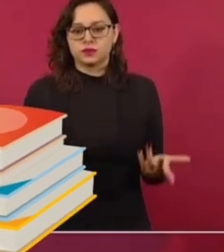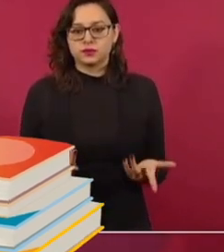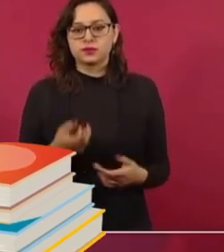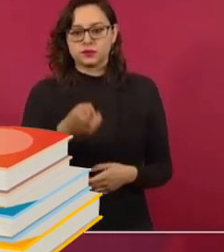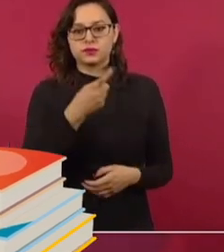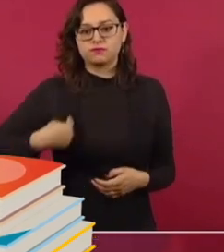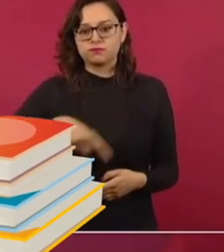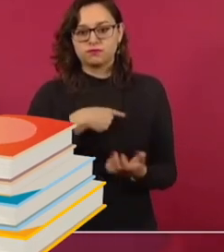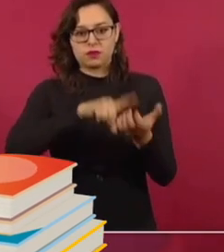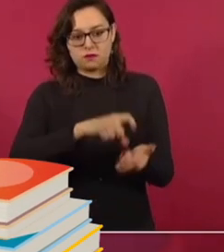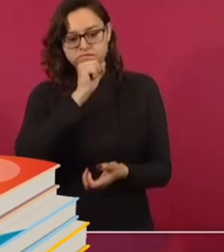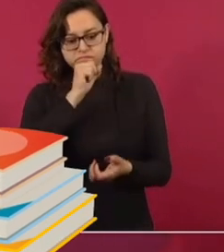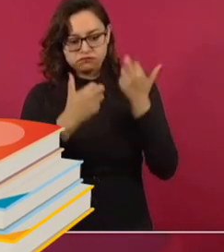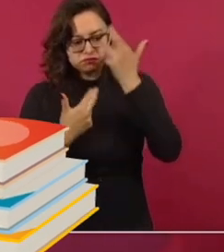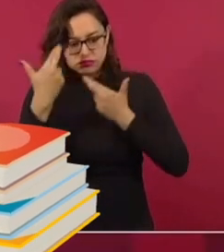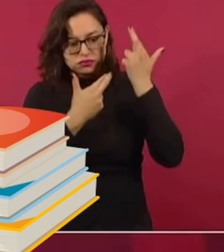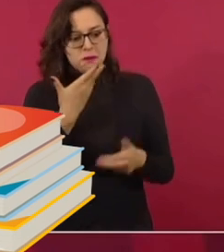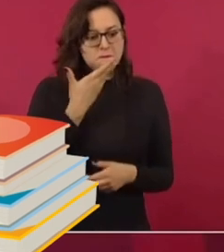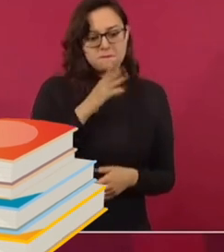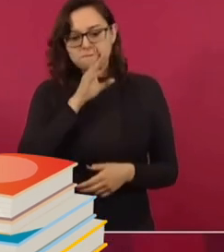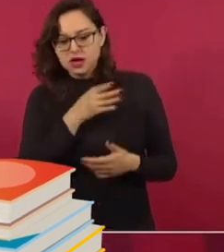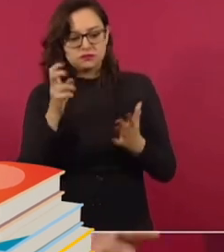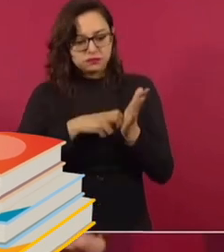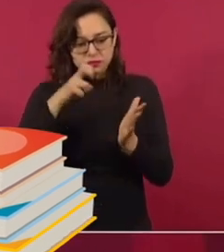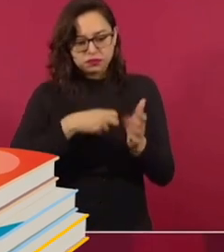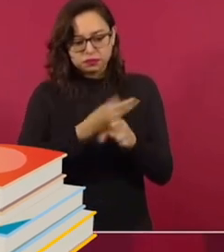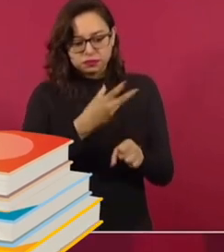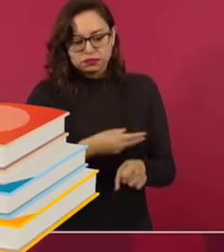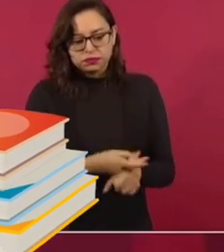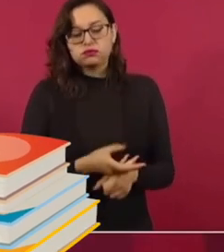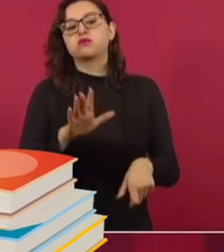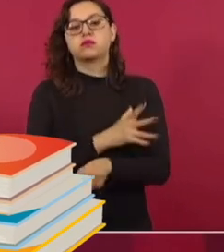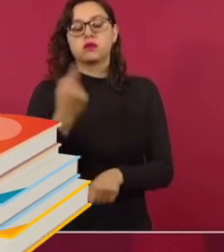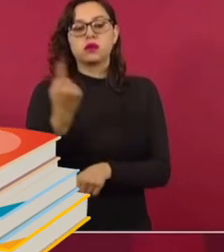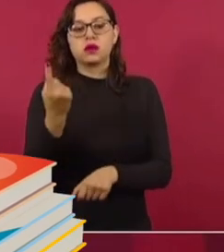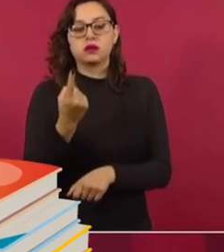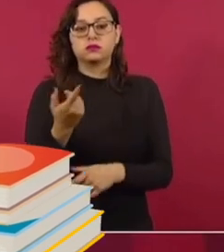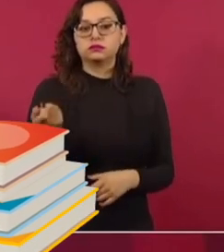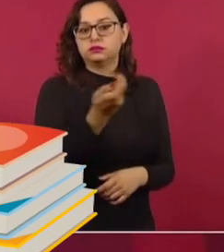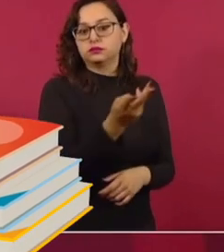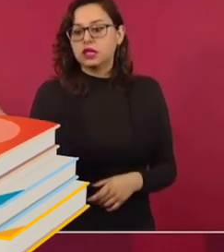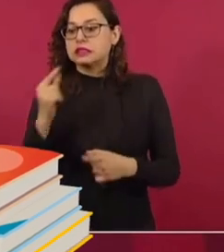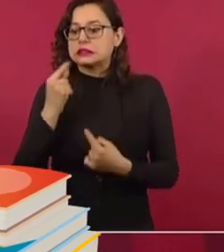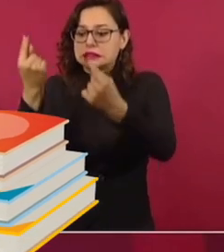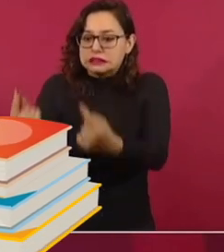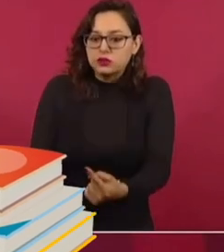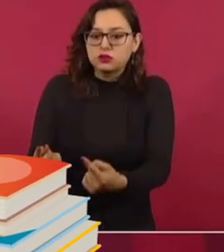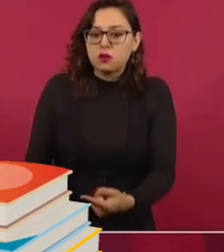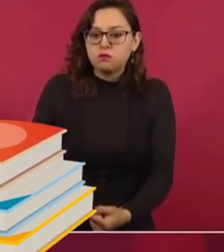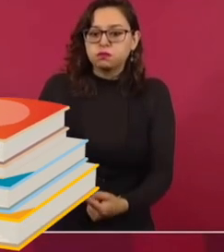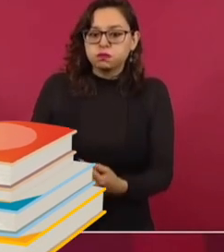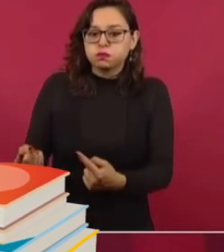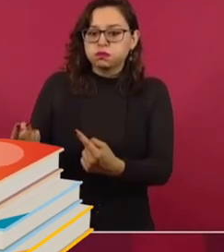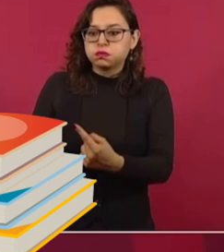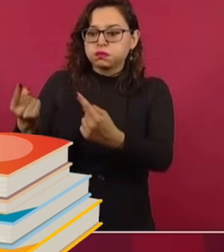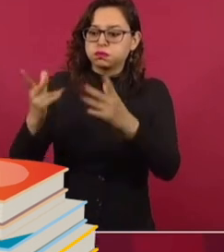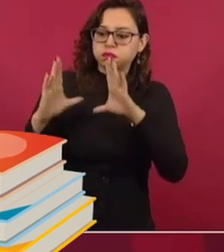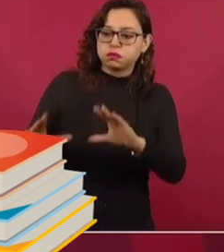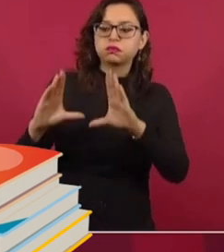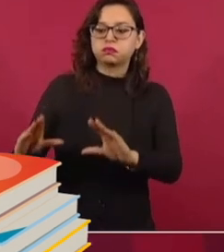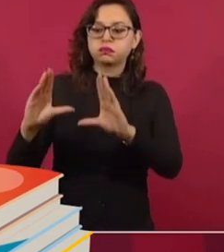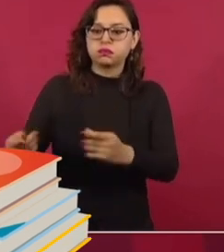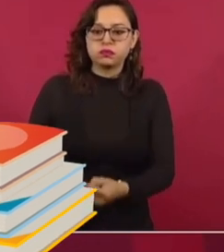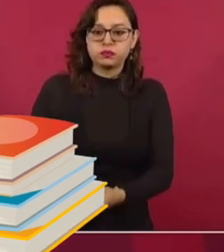revisar los contenidos educativos. Porque no vamos a estar formando personas, profesionales,